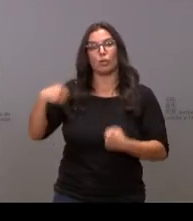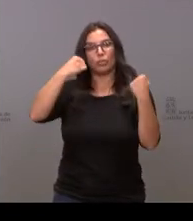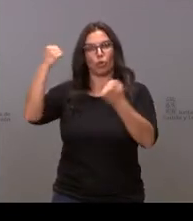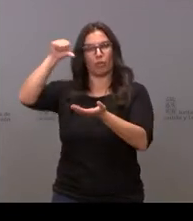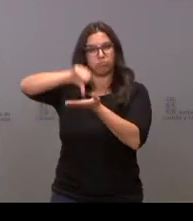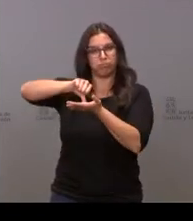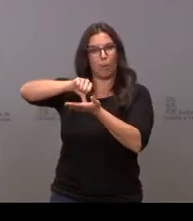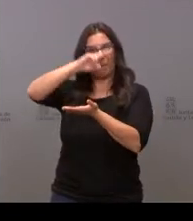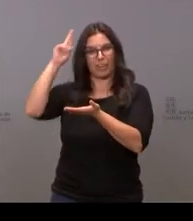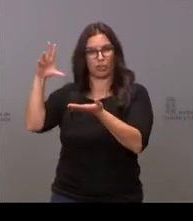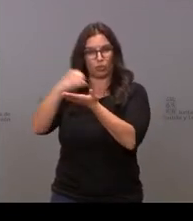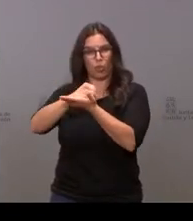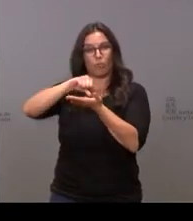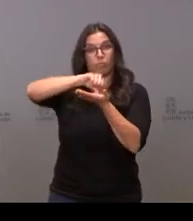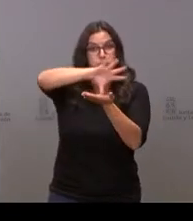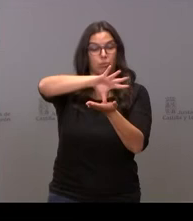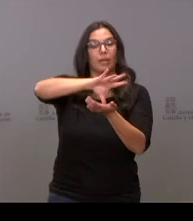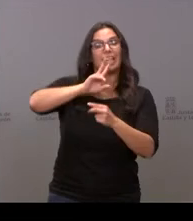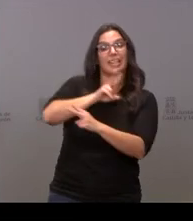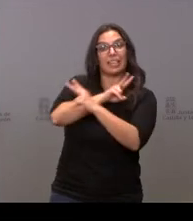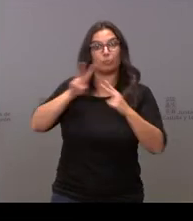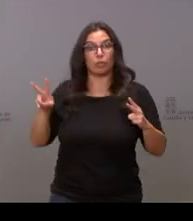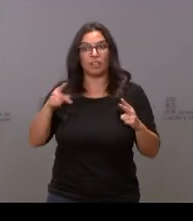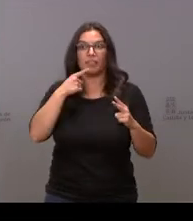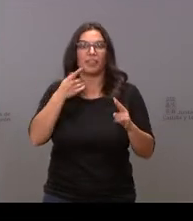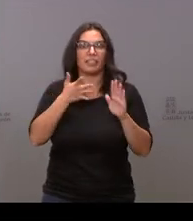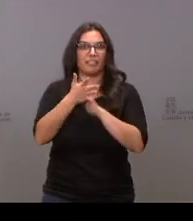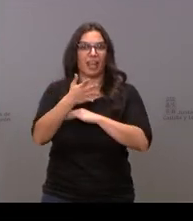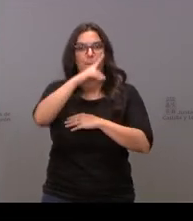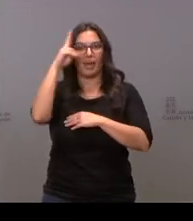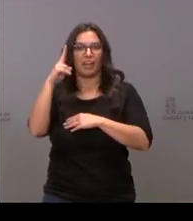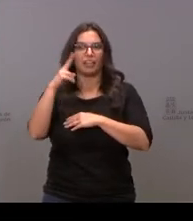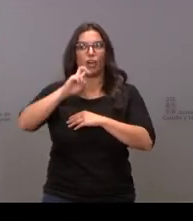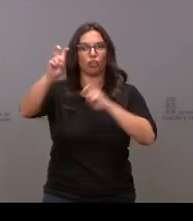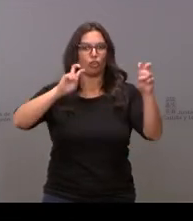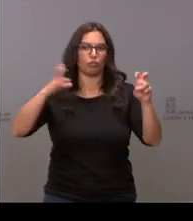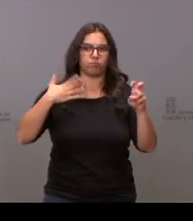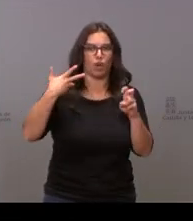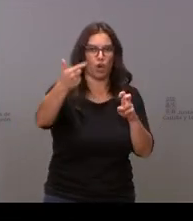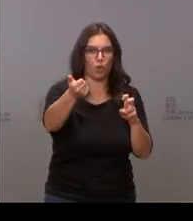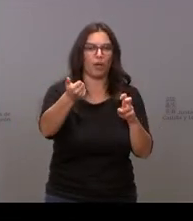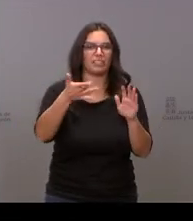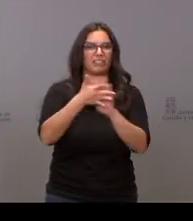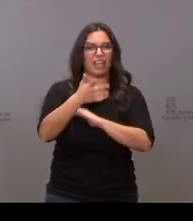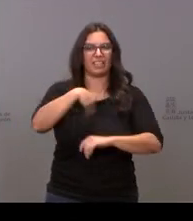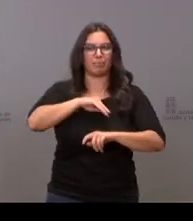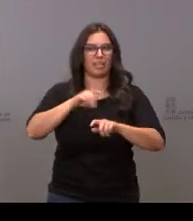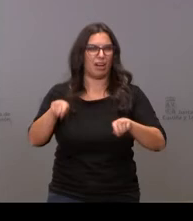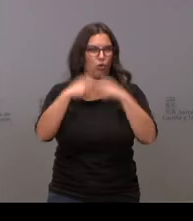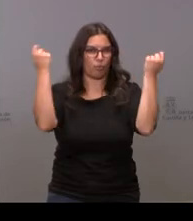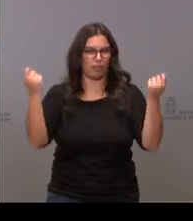la respuesta que dio Isabel Díaz Ayuso hablando de que se roba a Madrid y de que esto es destrozar España gracias